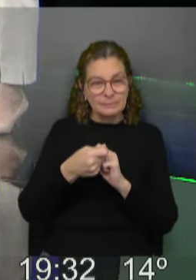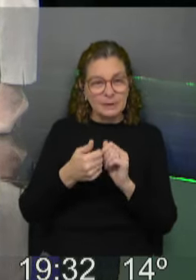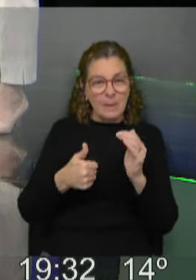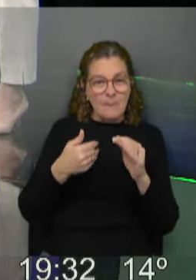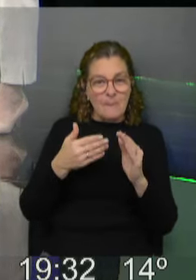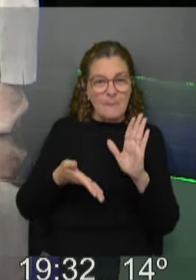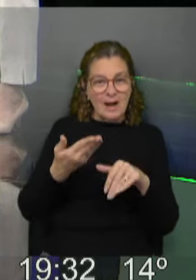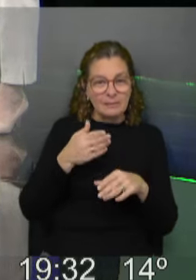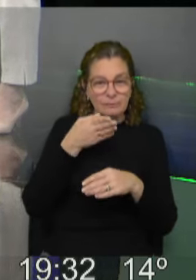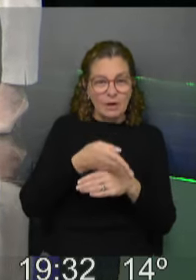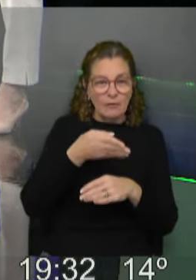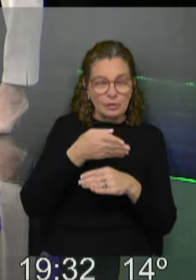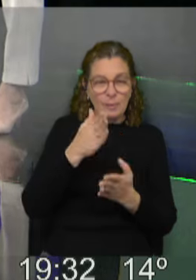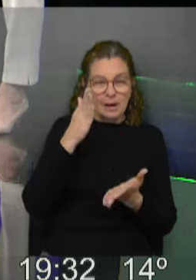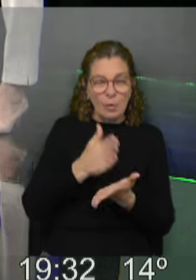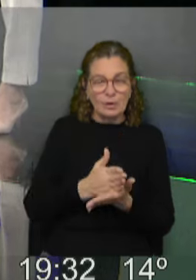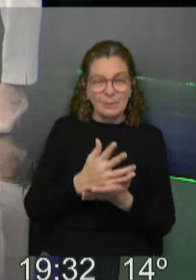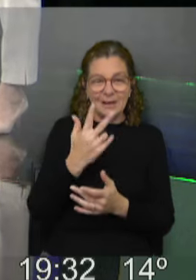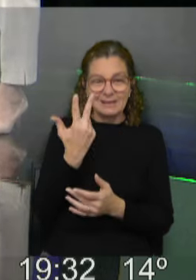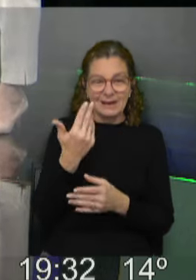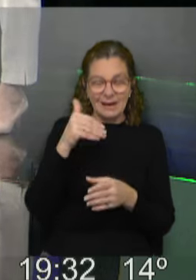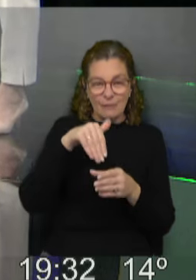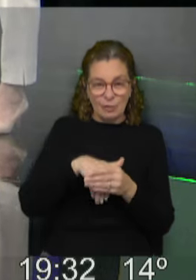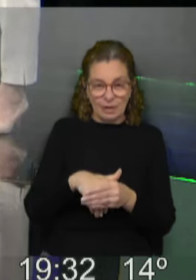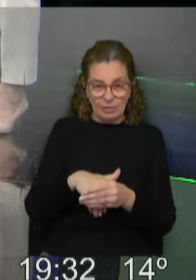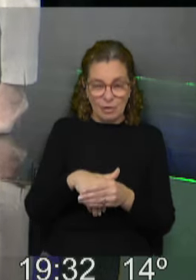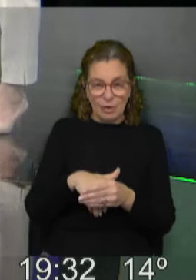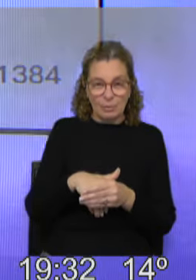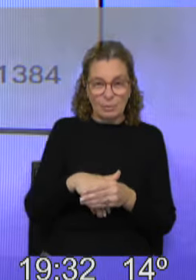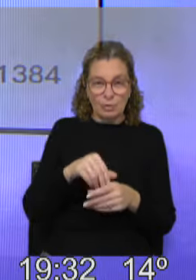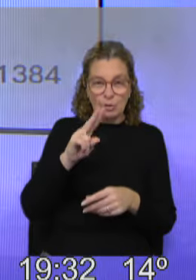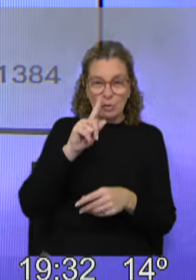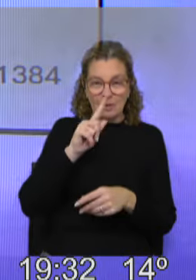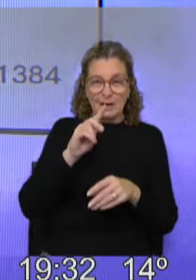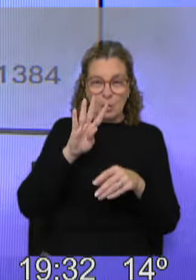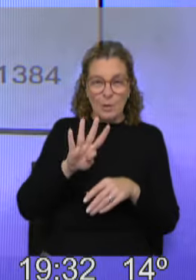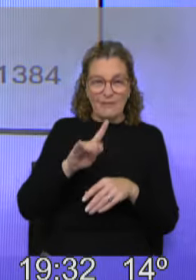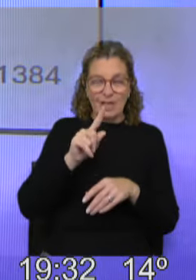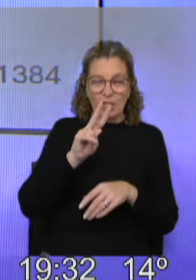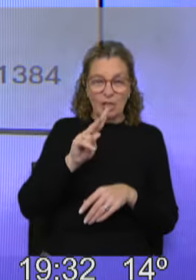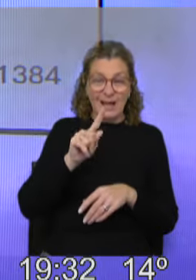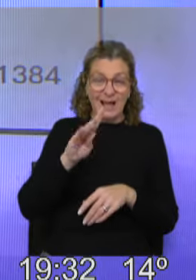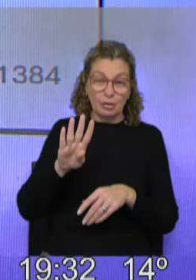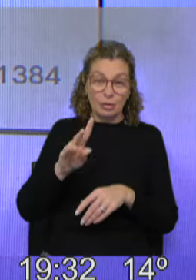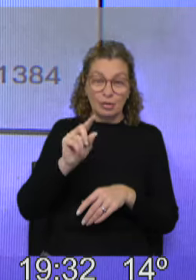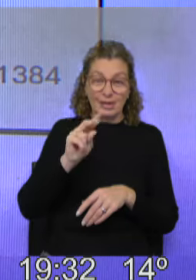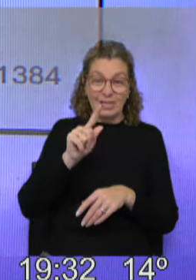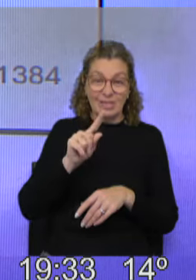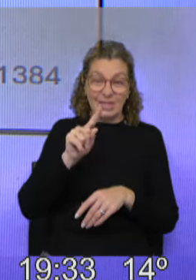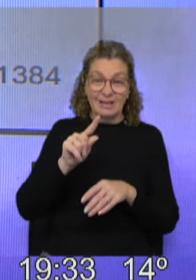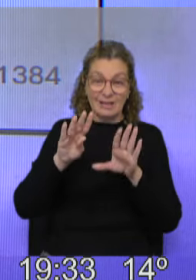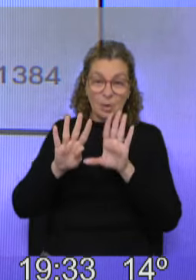participación ha tenido en las últimas tres elecciones, 2009, 2014 y 2019, osciló entre